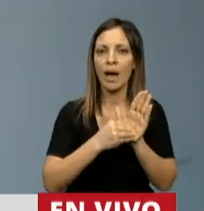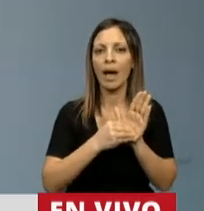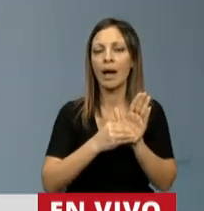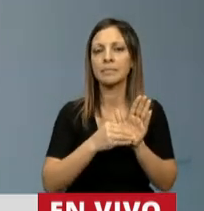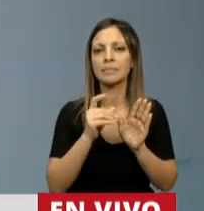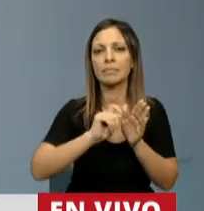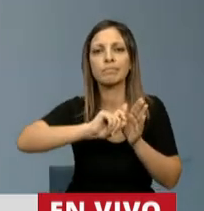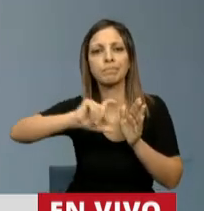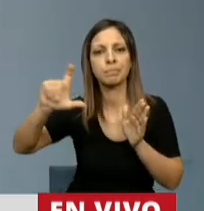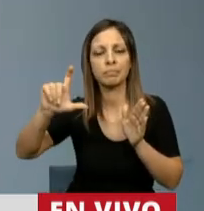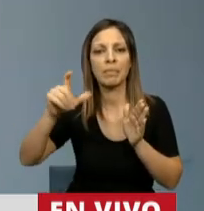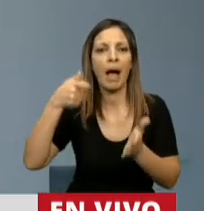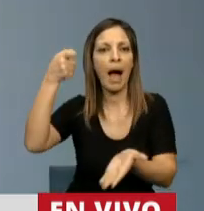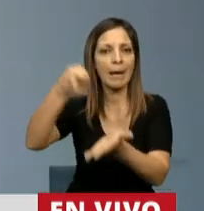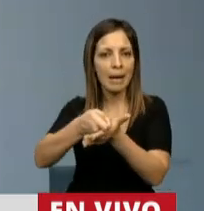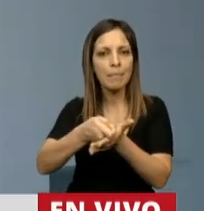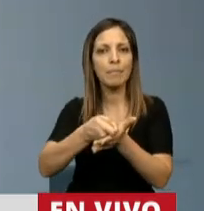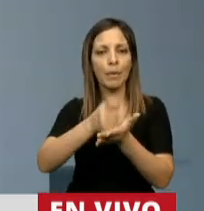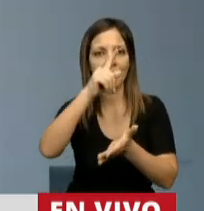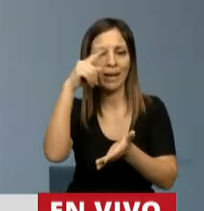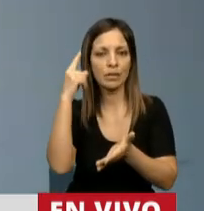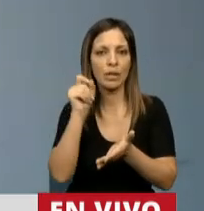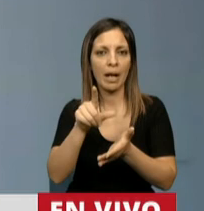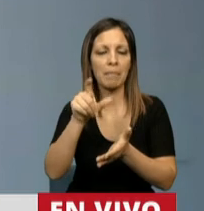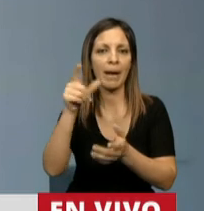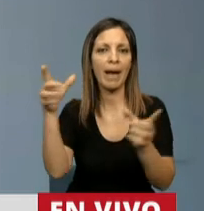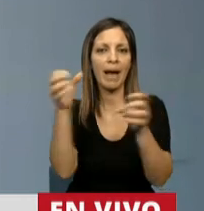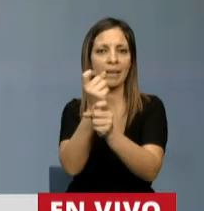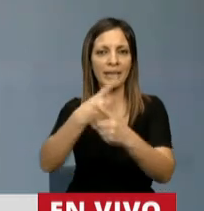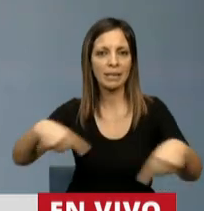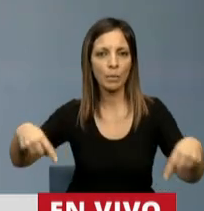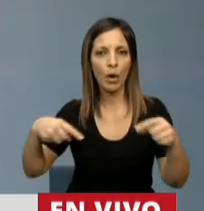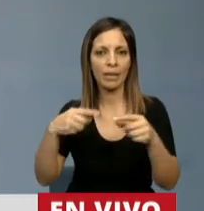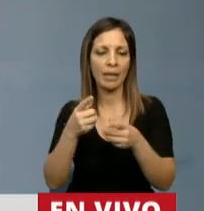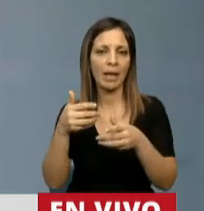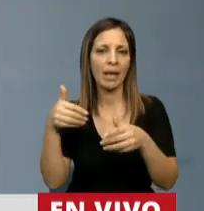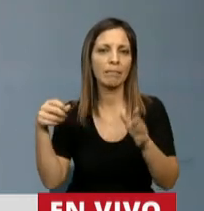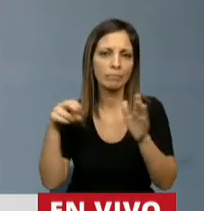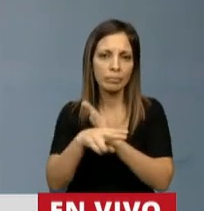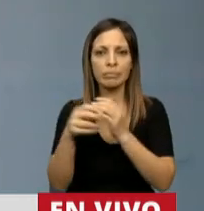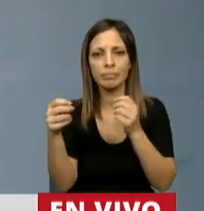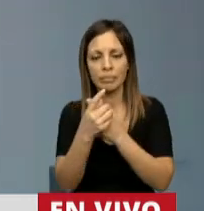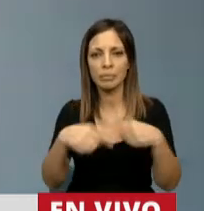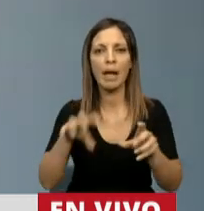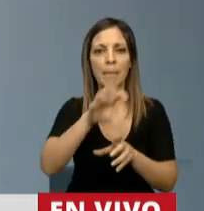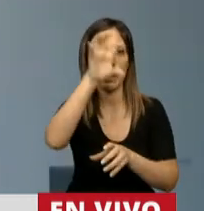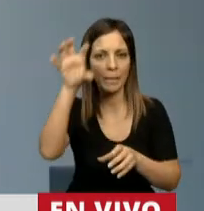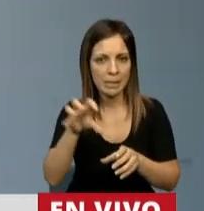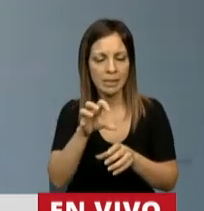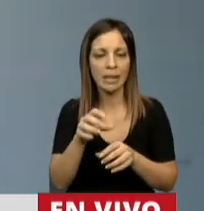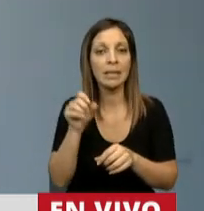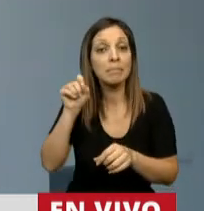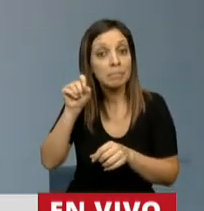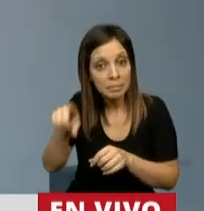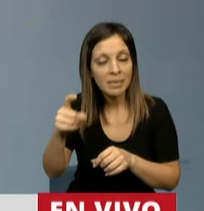aumento del aporte nacional al transporte urbano de pasajeros en las provincias y que en el caso